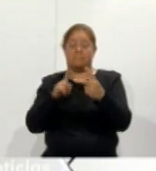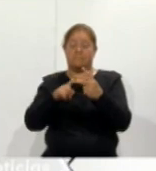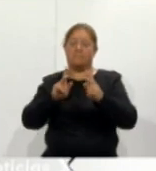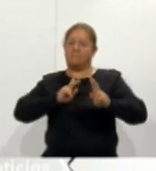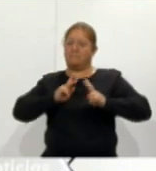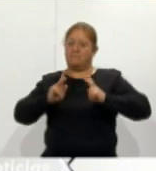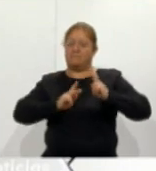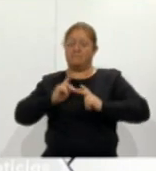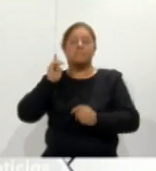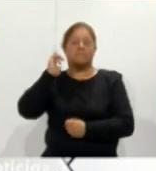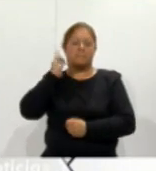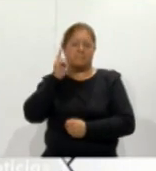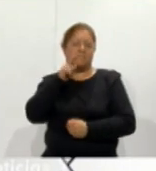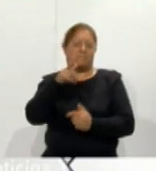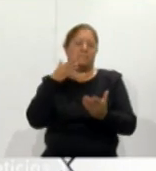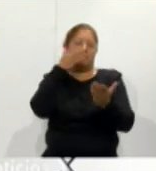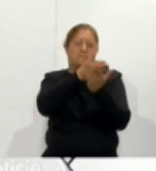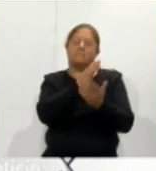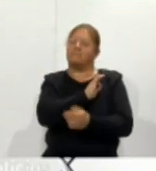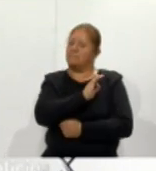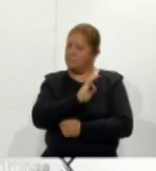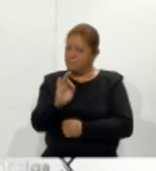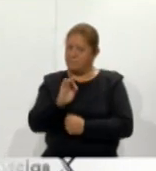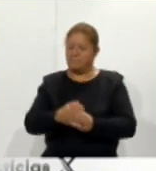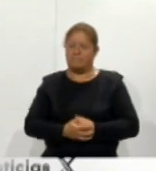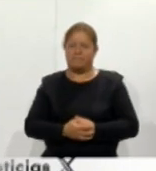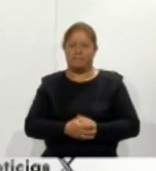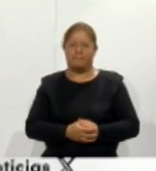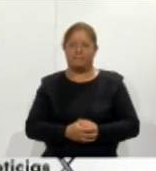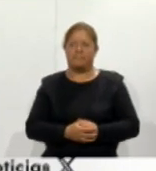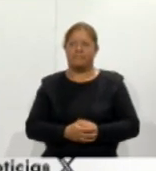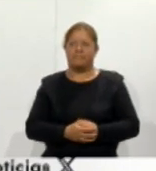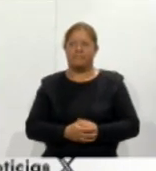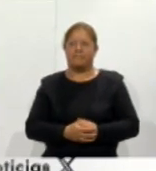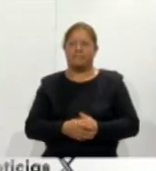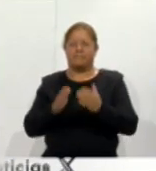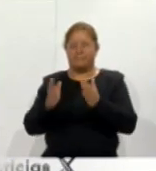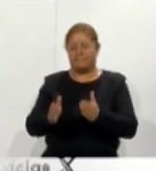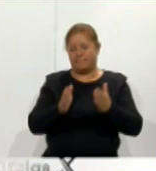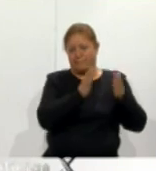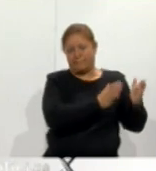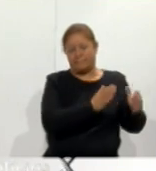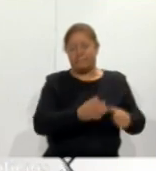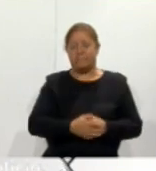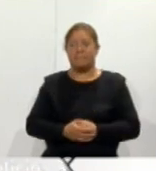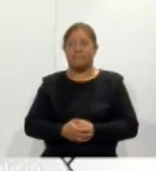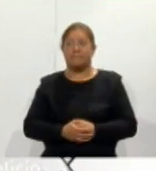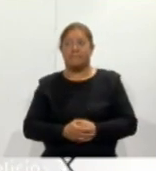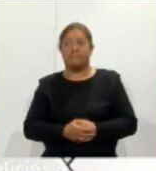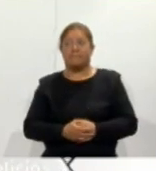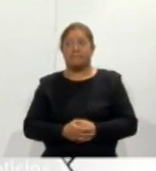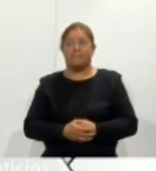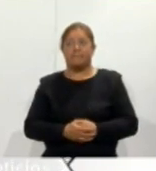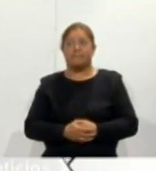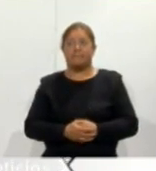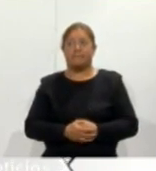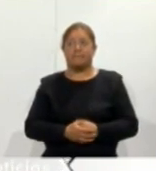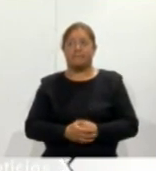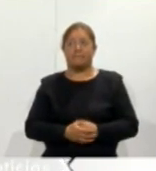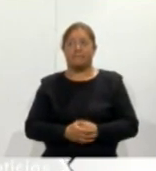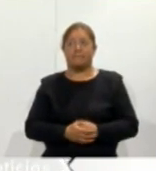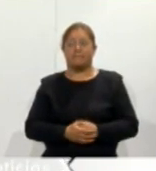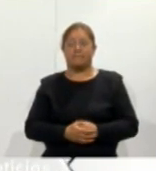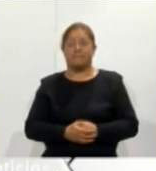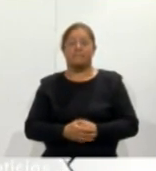Panotla. Ojalá tenga la oportunidad de asistir. Y bien, pasamos a más información también relacionada con este